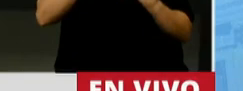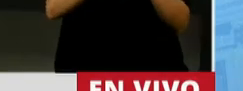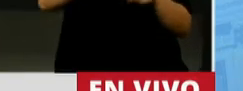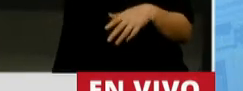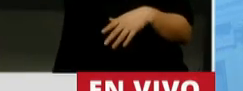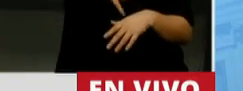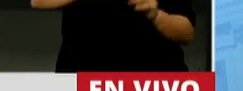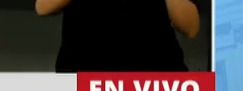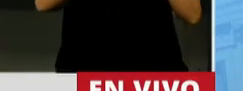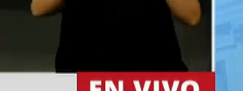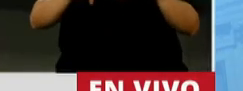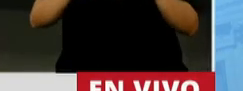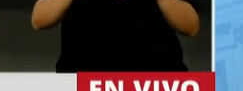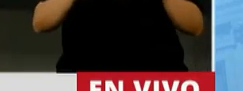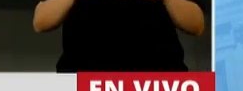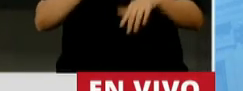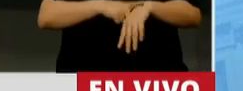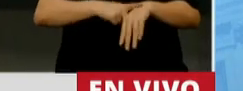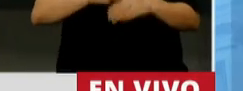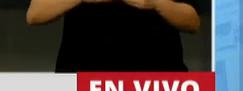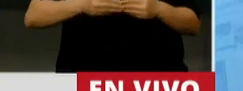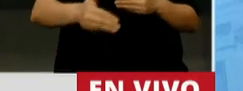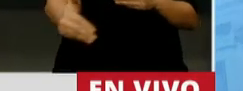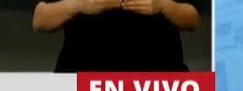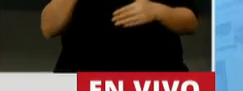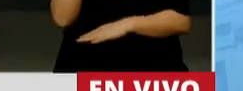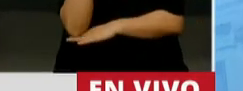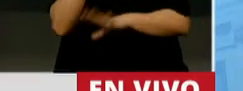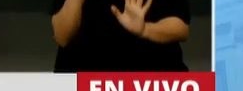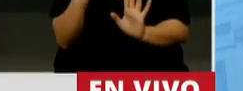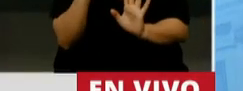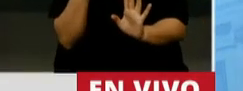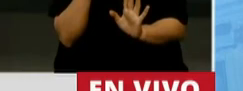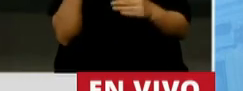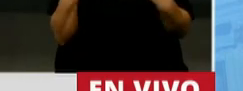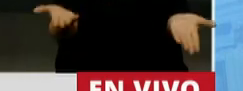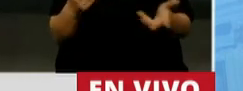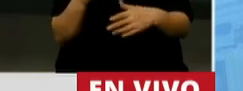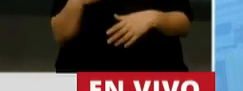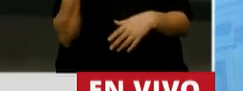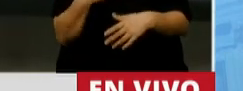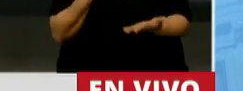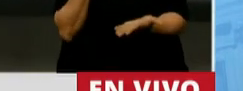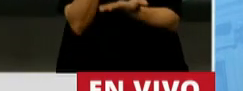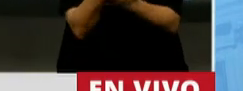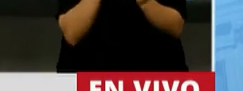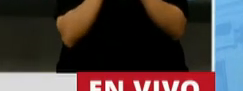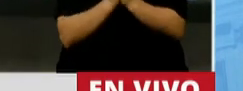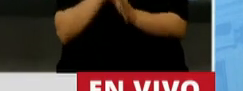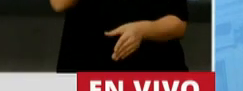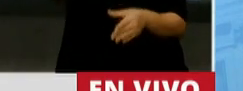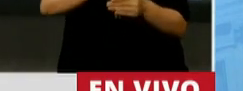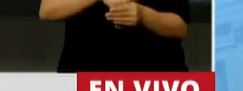un programa de transición económica. Y por eso es que pedimos que se vote